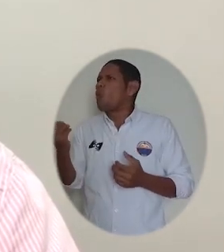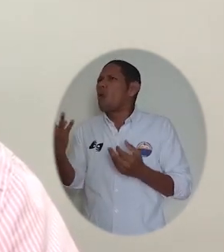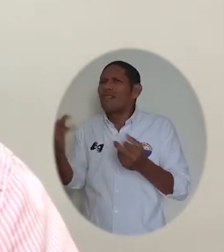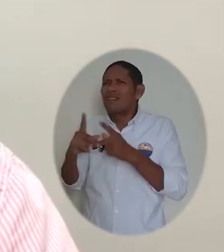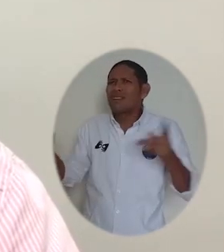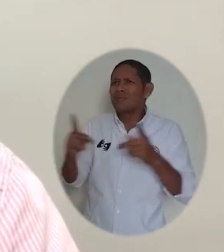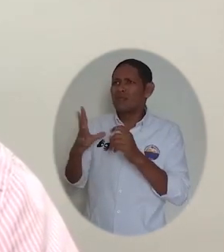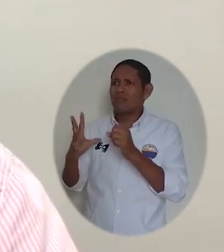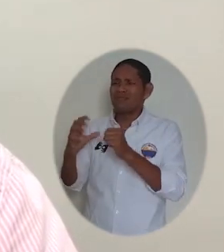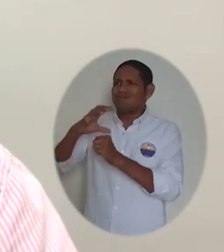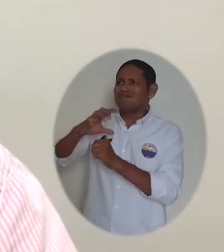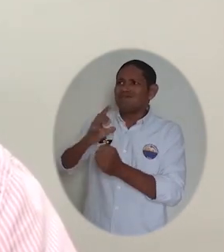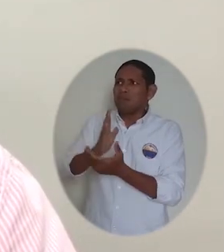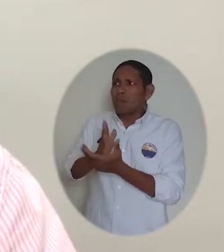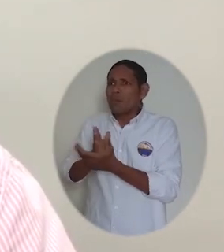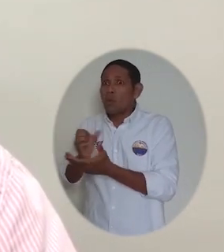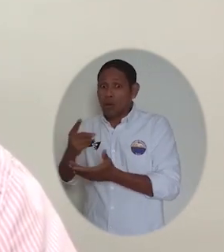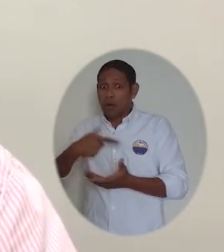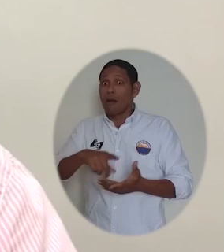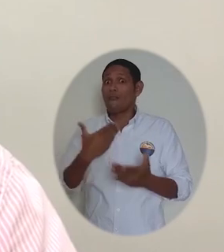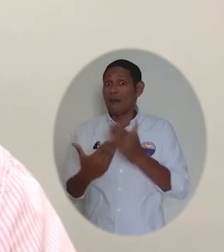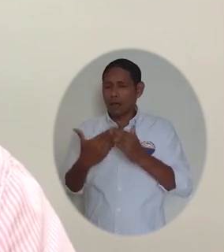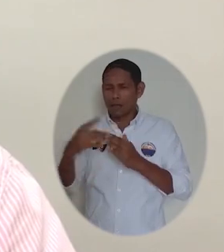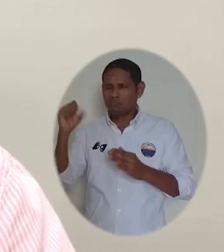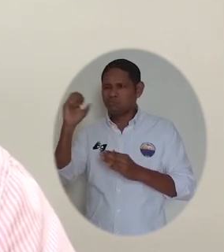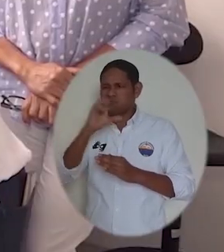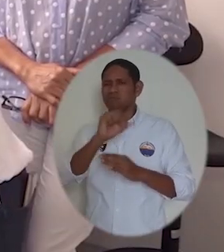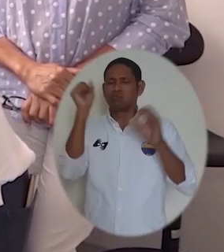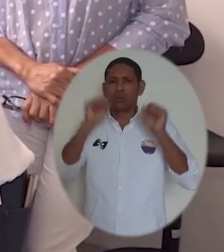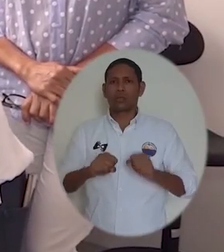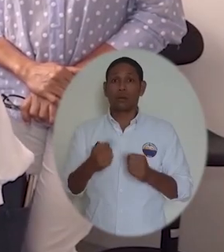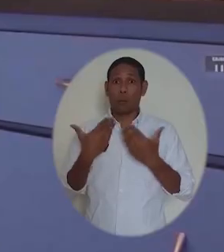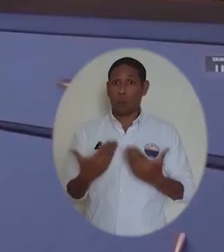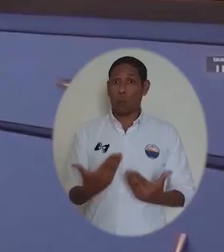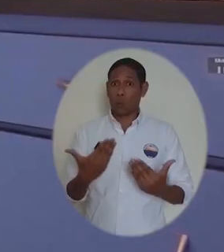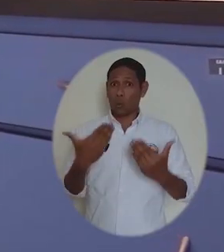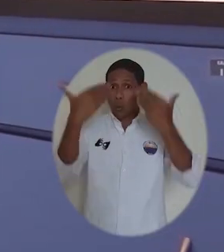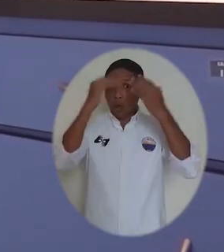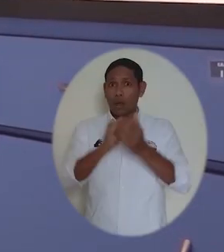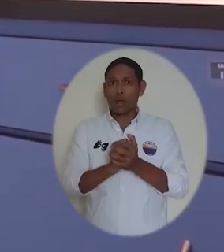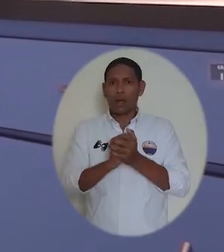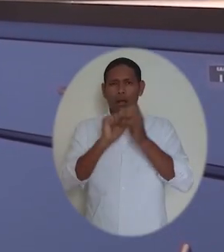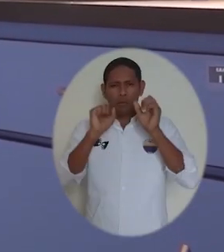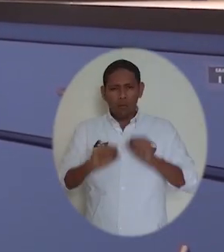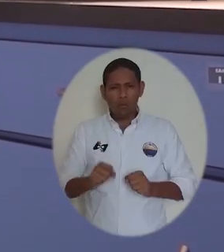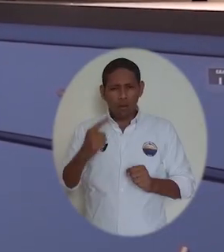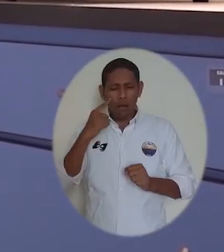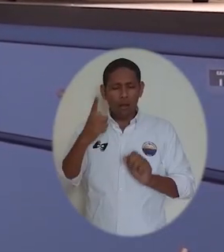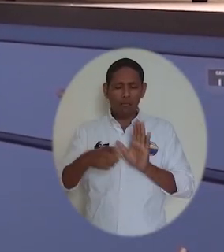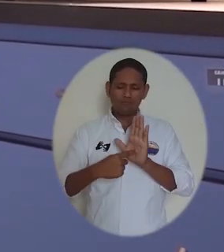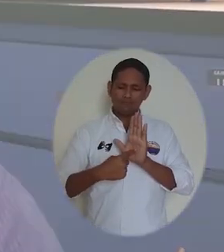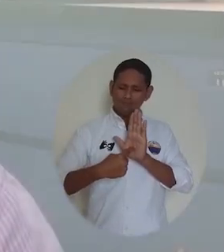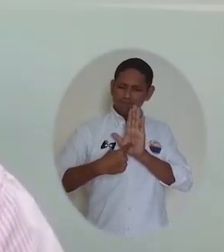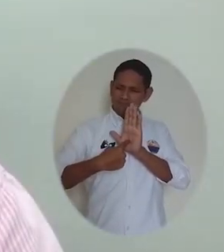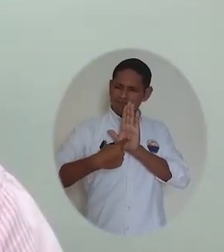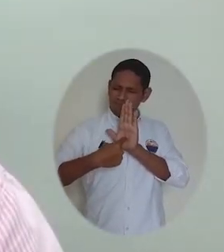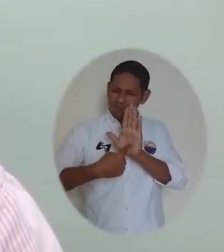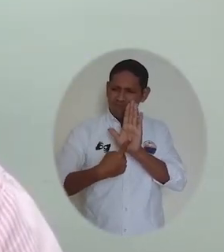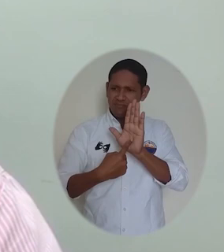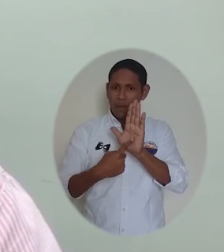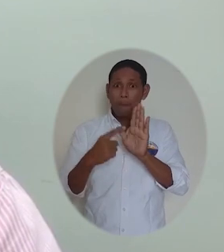sospechosa de tener el contagio del COVID-19. Esto va a permitir que mostremos una